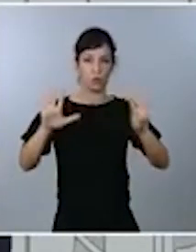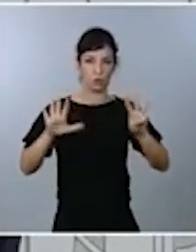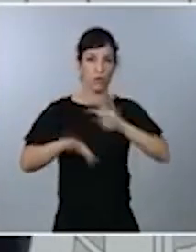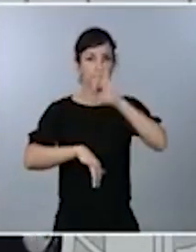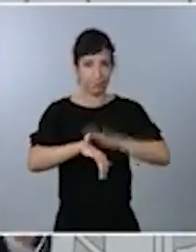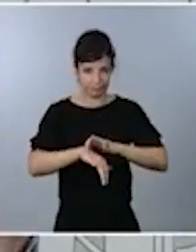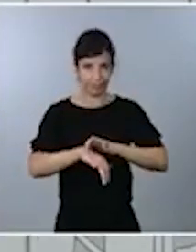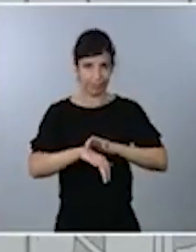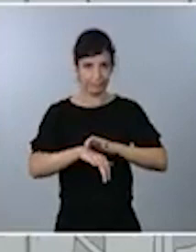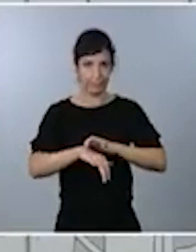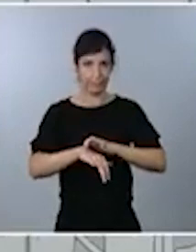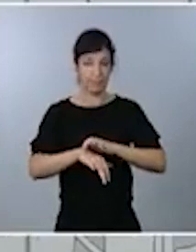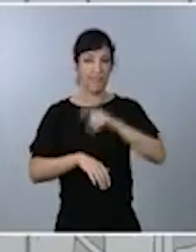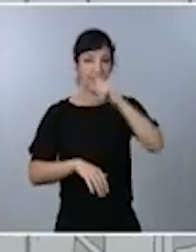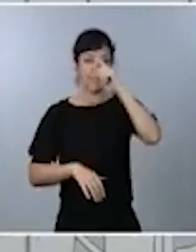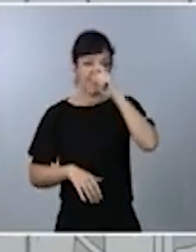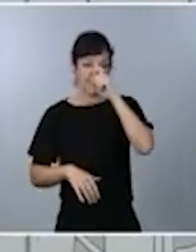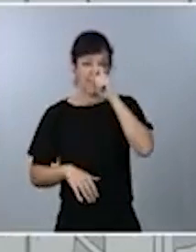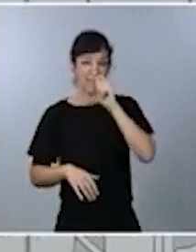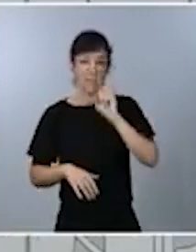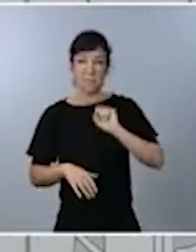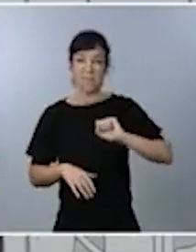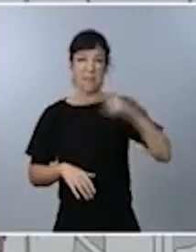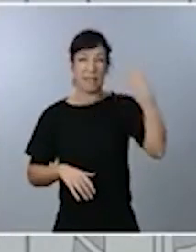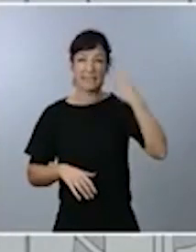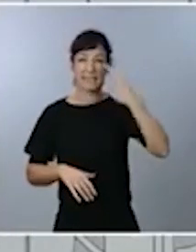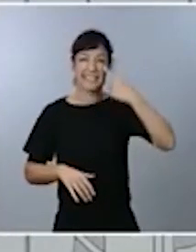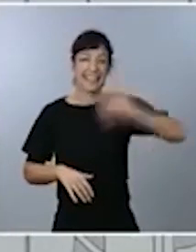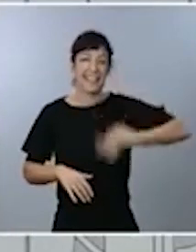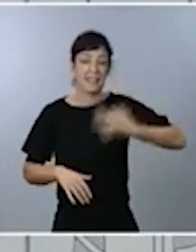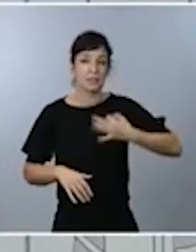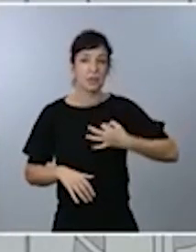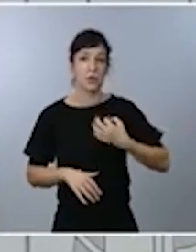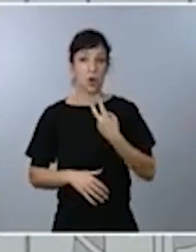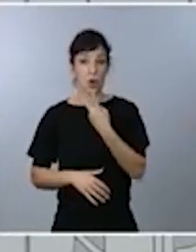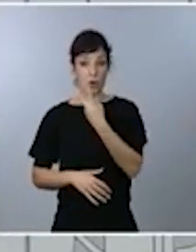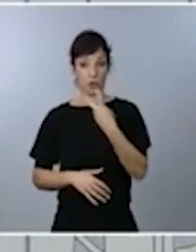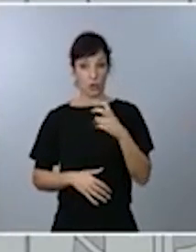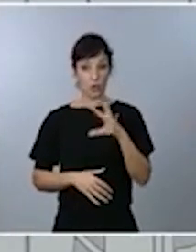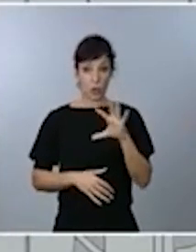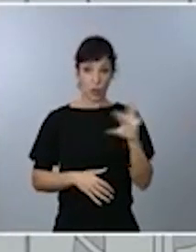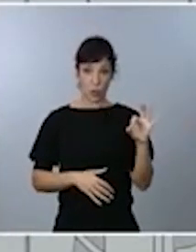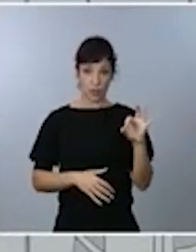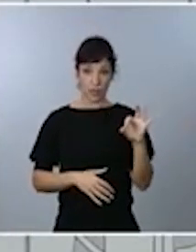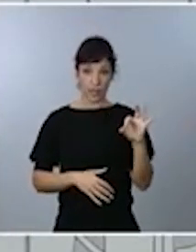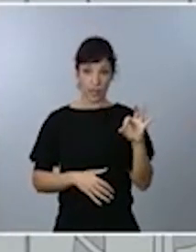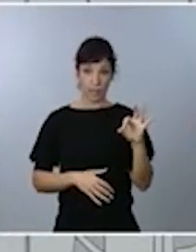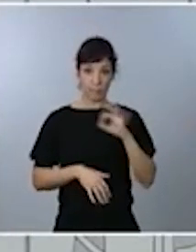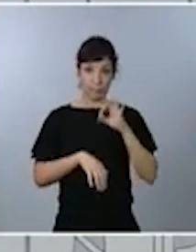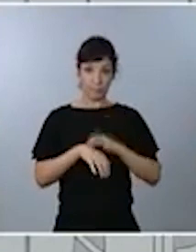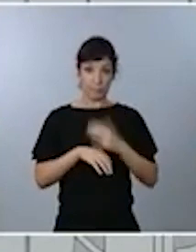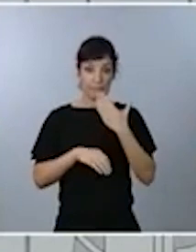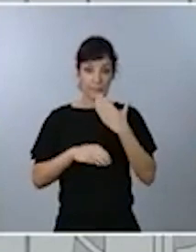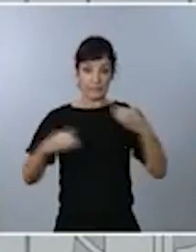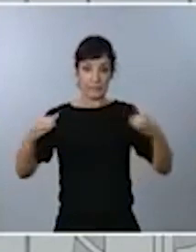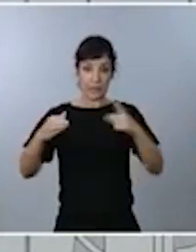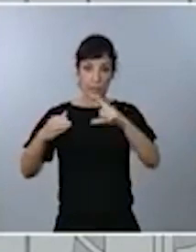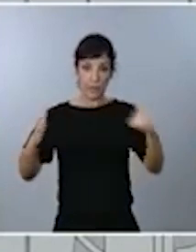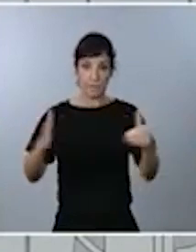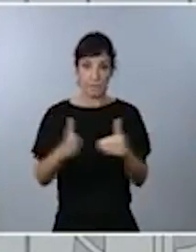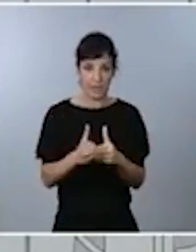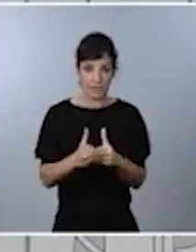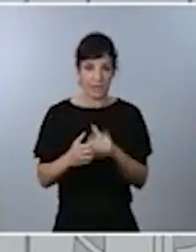estado de mayor riesgo era por encima de 250 casos por cada 100.000 habitantes. España tiene, en términos agregados,